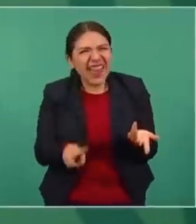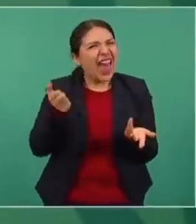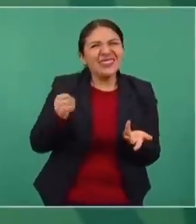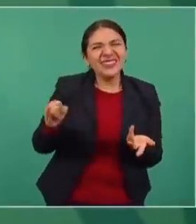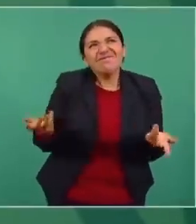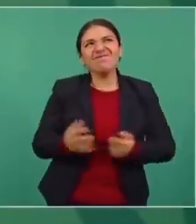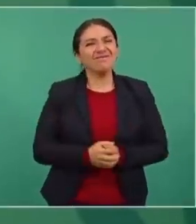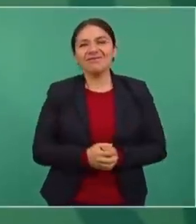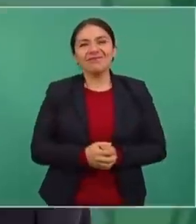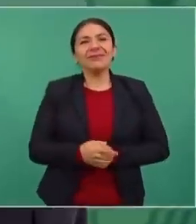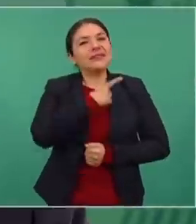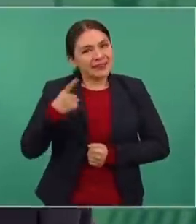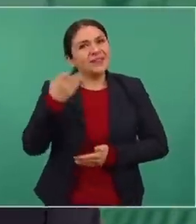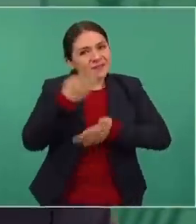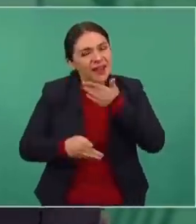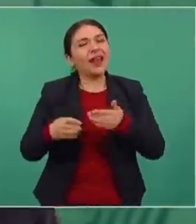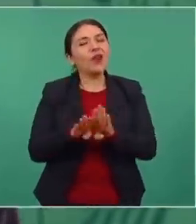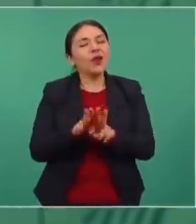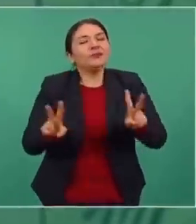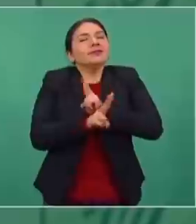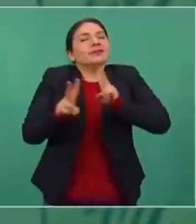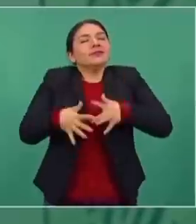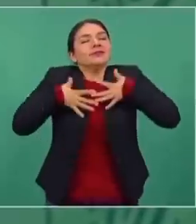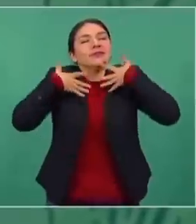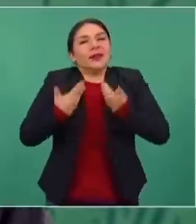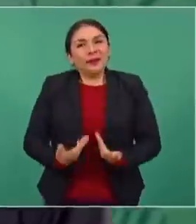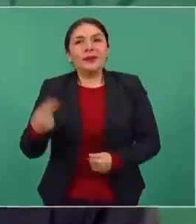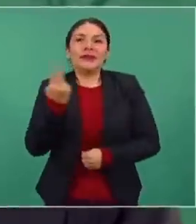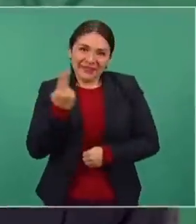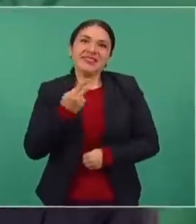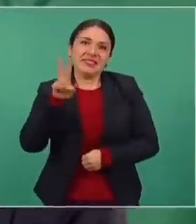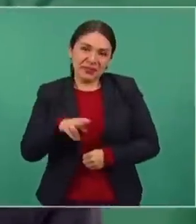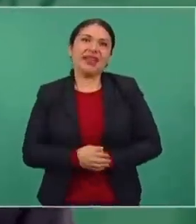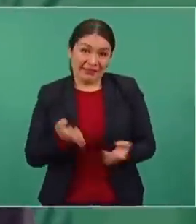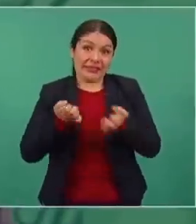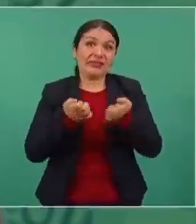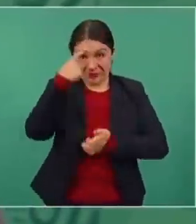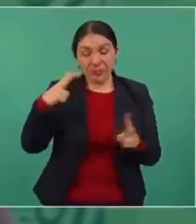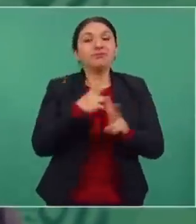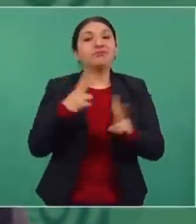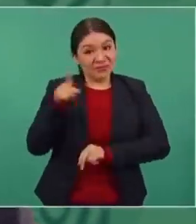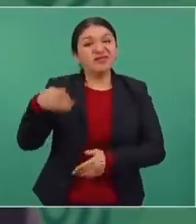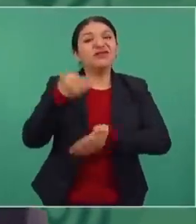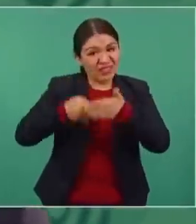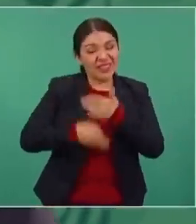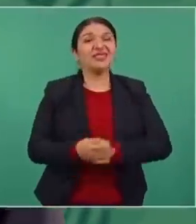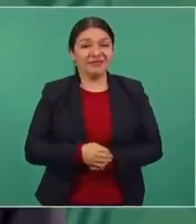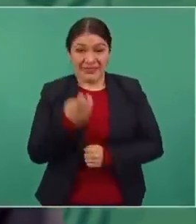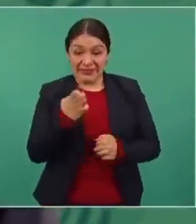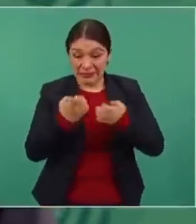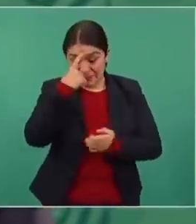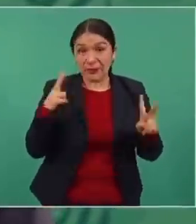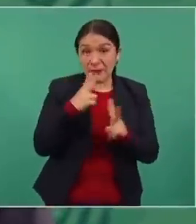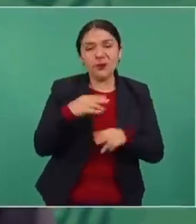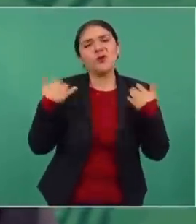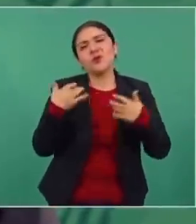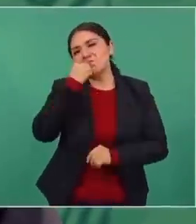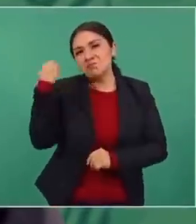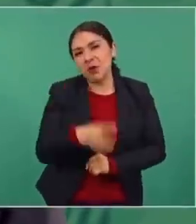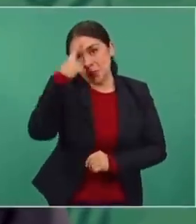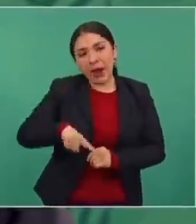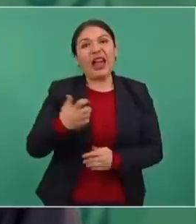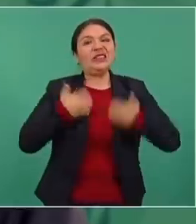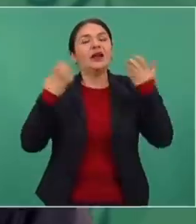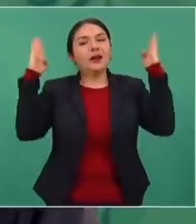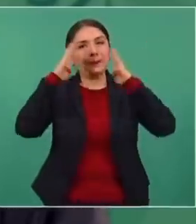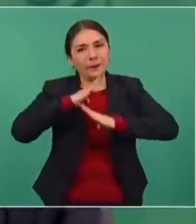que deben respirar profundo, ejercicios de respiración, son buenísimos para